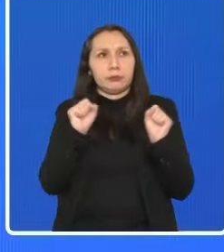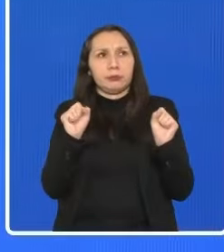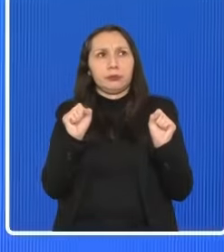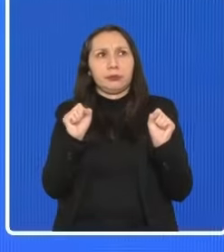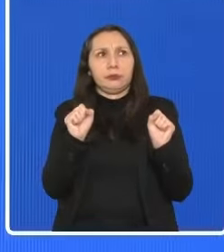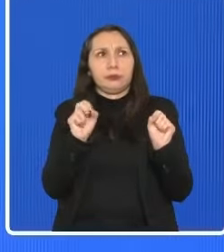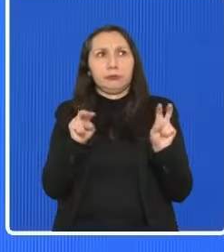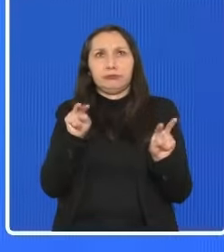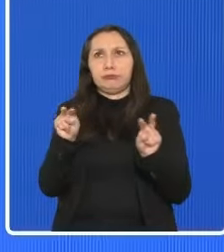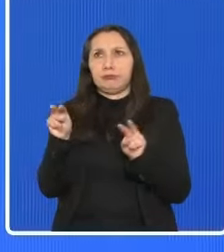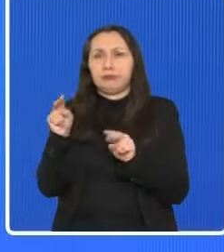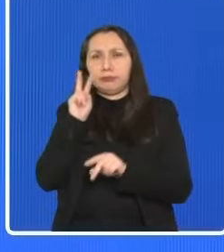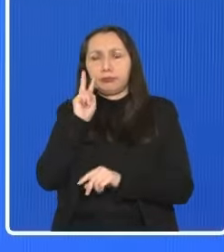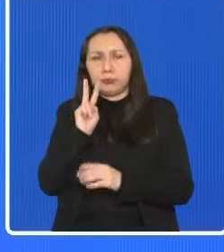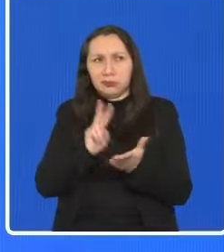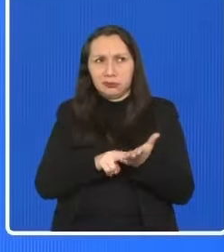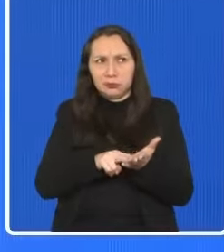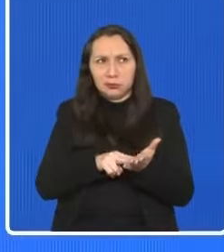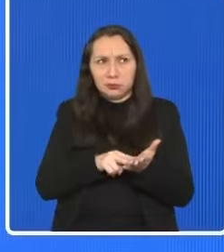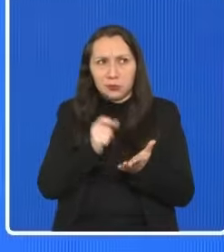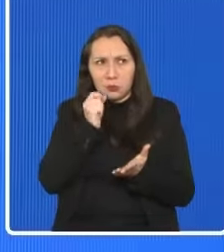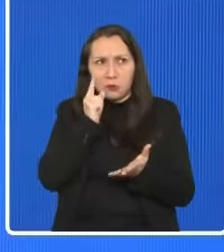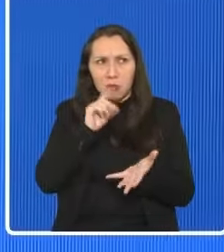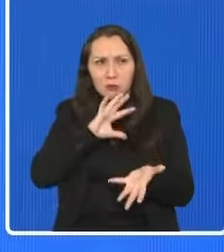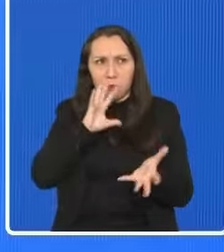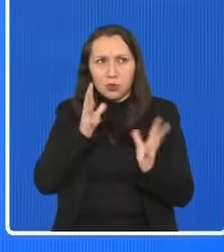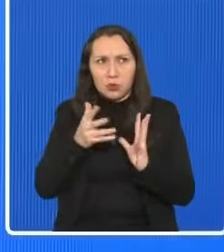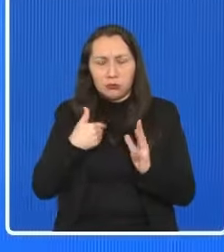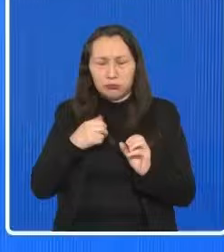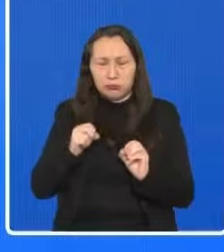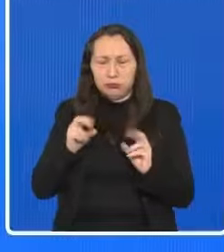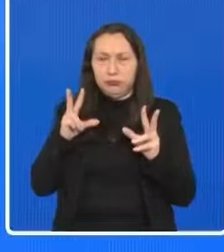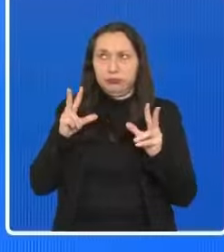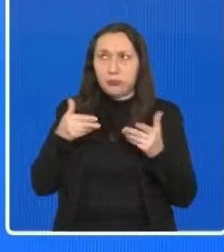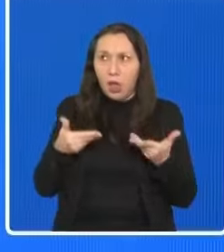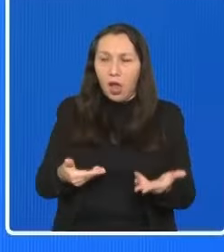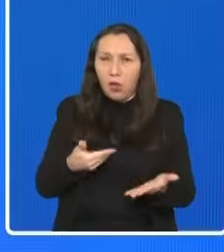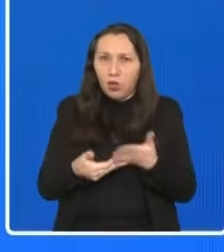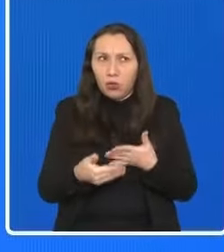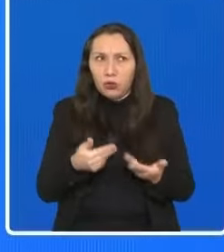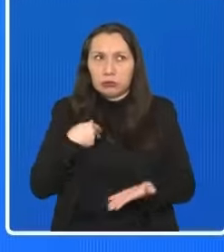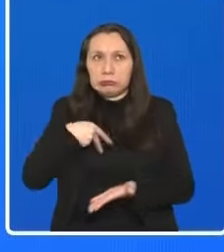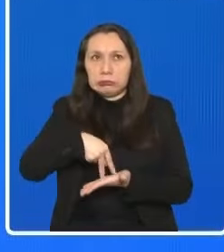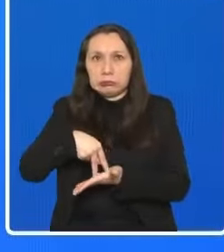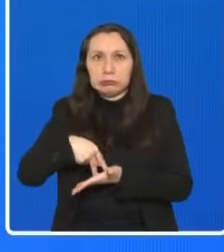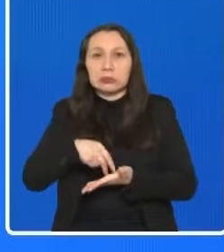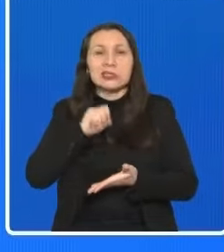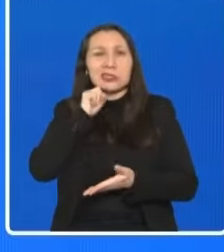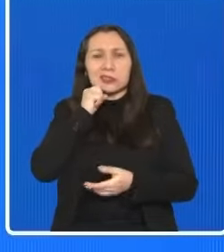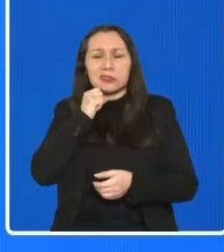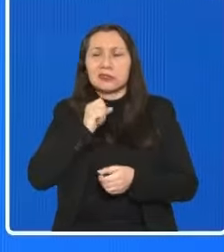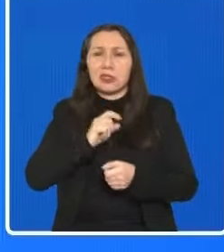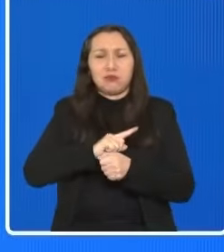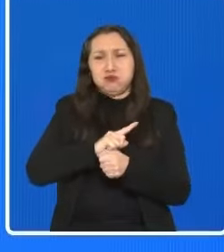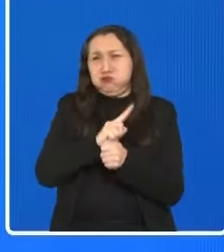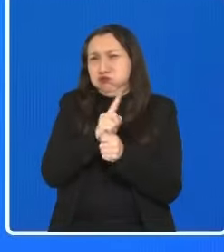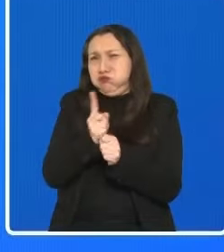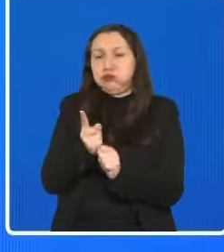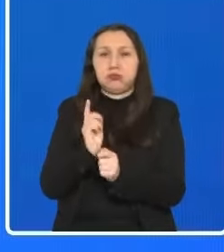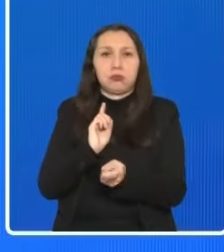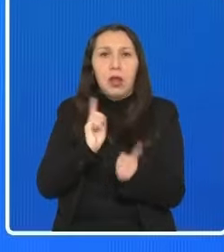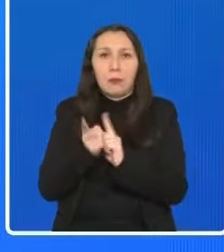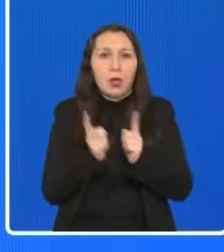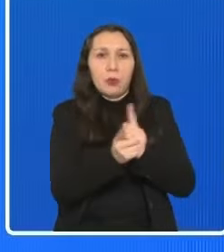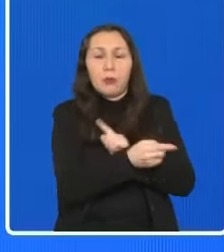de reconocer el planeta en el que despertáramos. Y esto tiene que ver con la velocidad de los cambios y lo que estamos